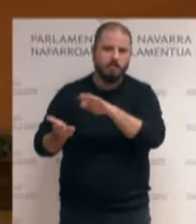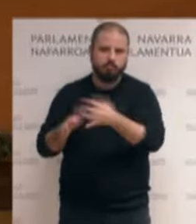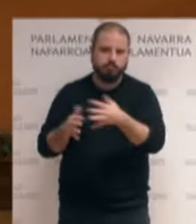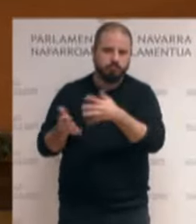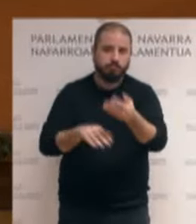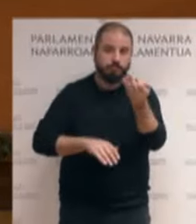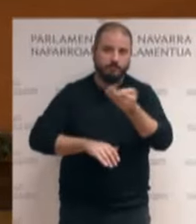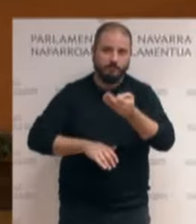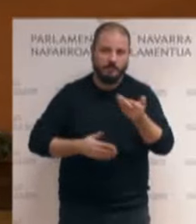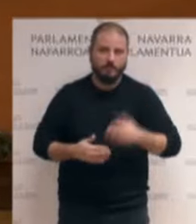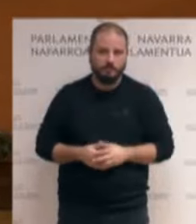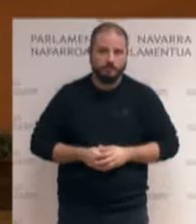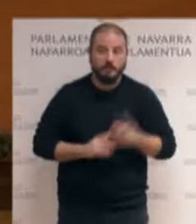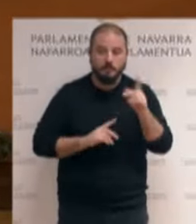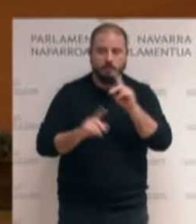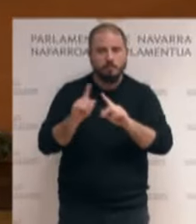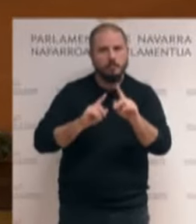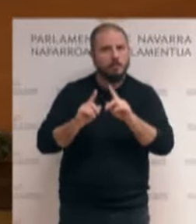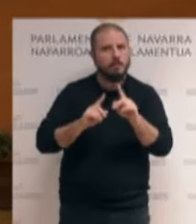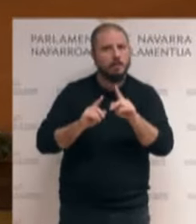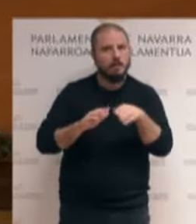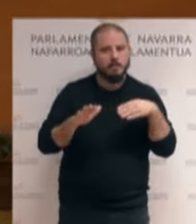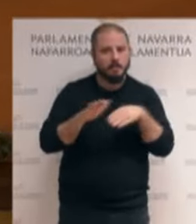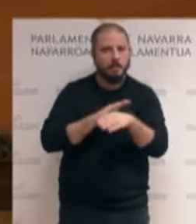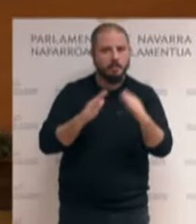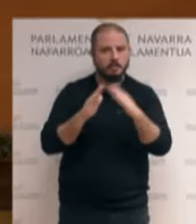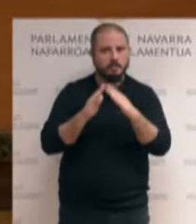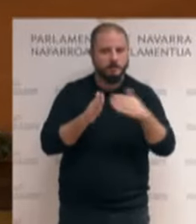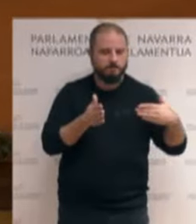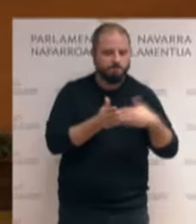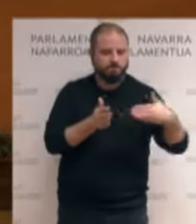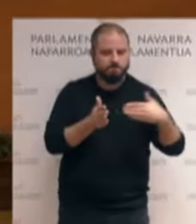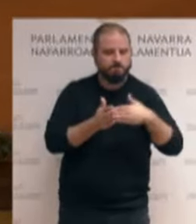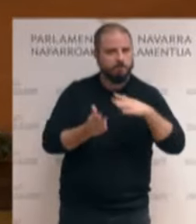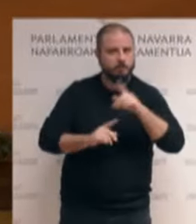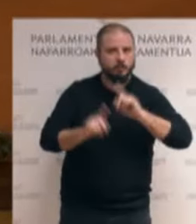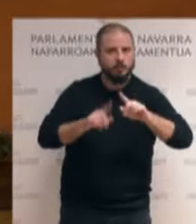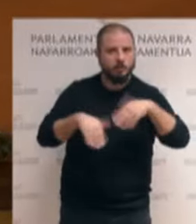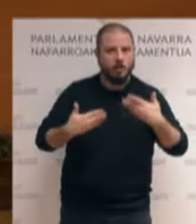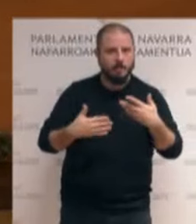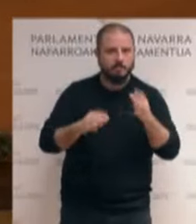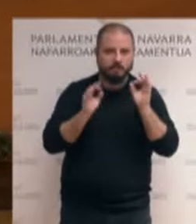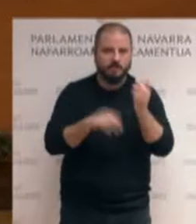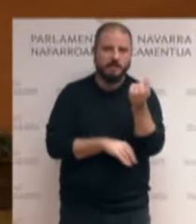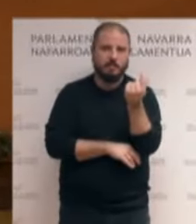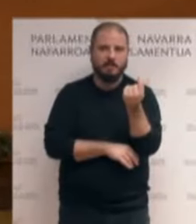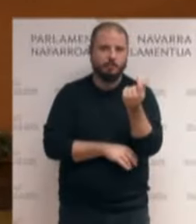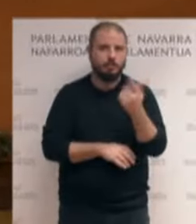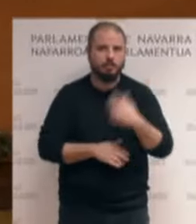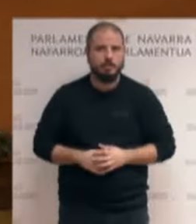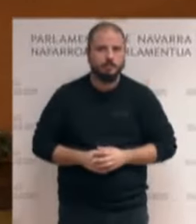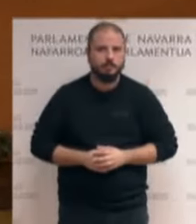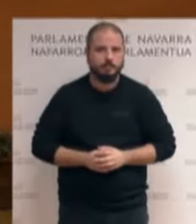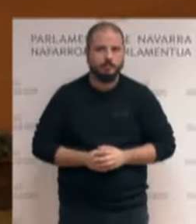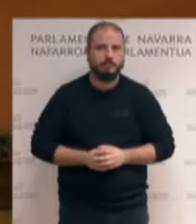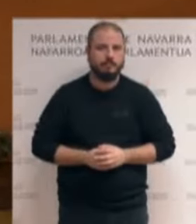del problema del acceso a la vivienda se puede definir en una sola palabra. Capitalismo. Les